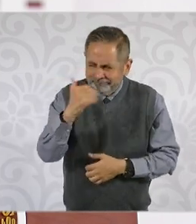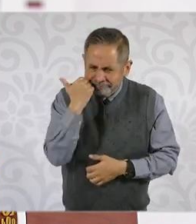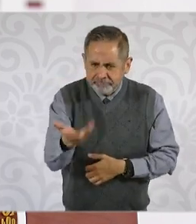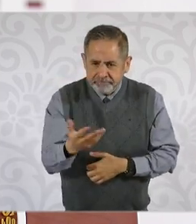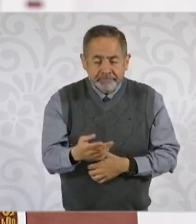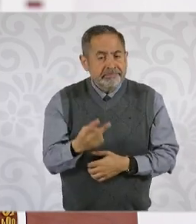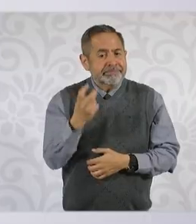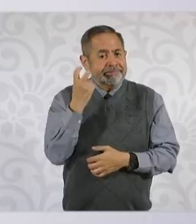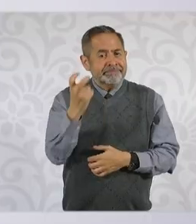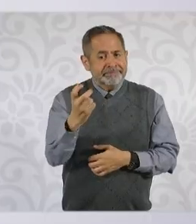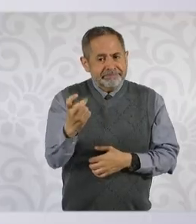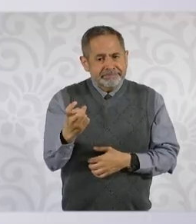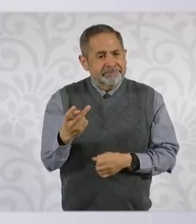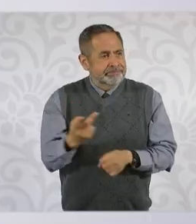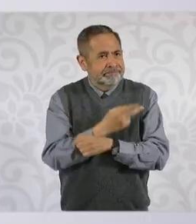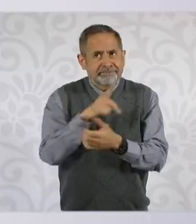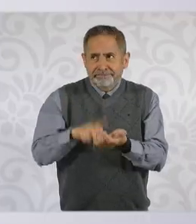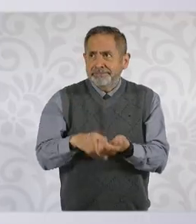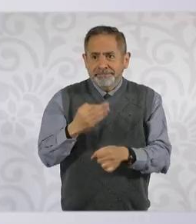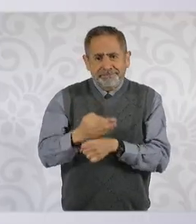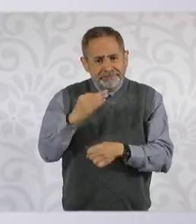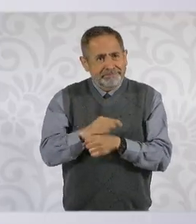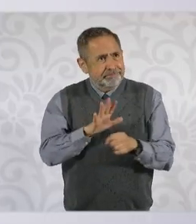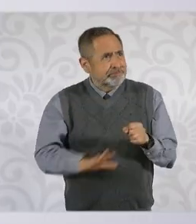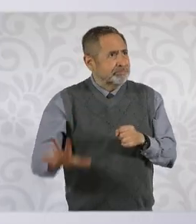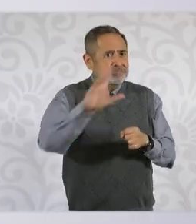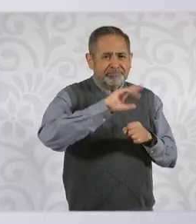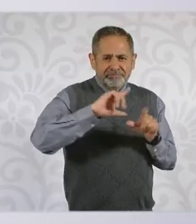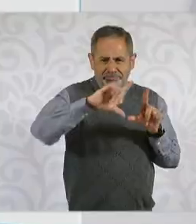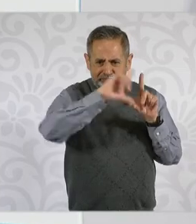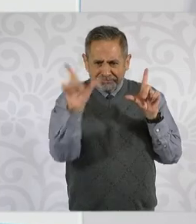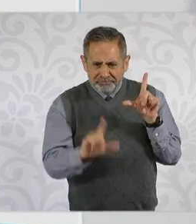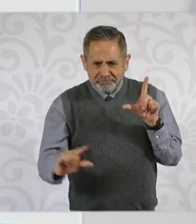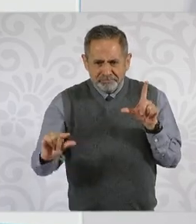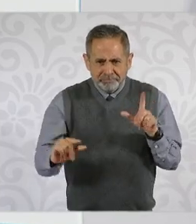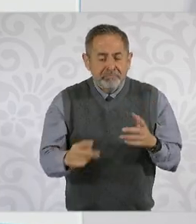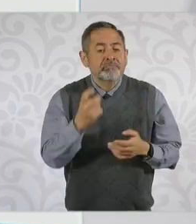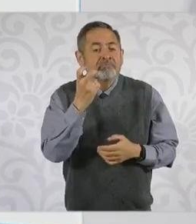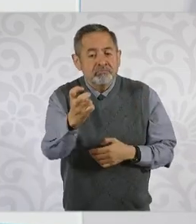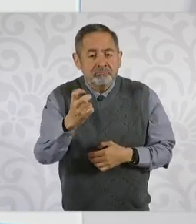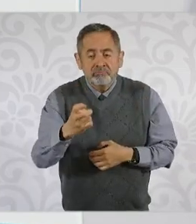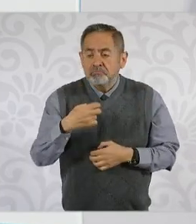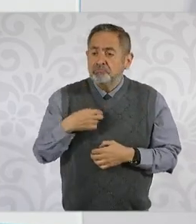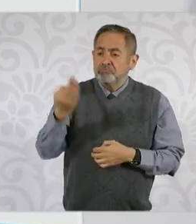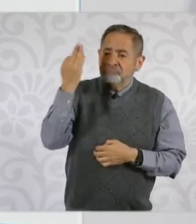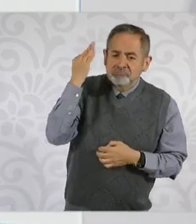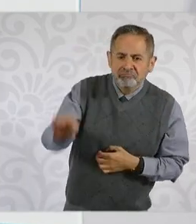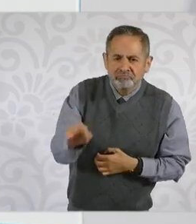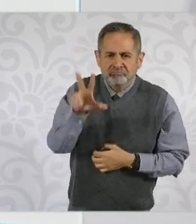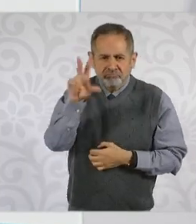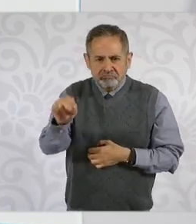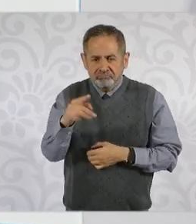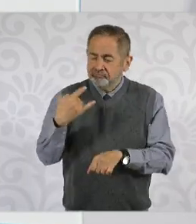Eso es lo que está ocurriendo en el país y por eso decimos que no vamos a traicionar ni vamos a defraudar,